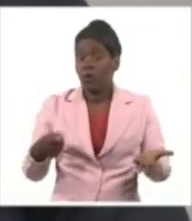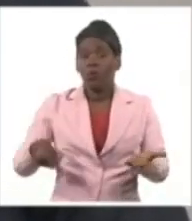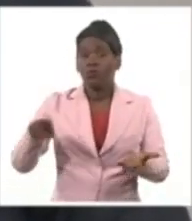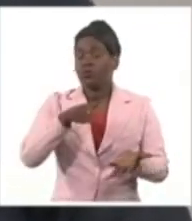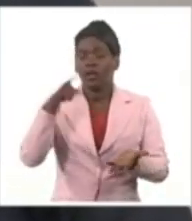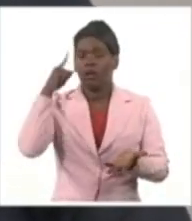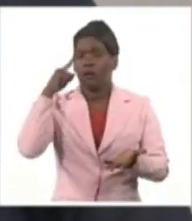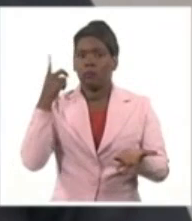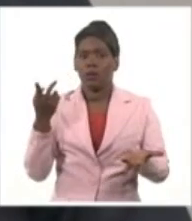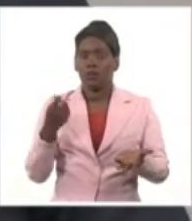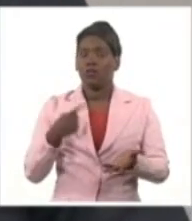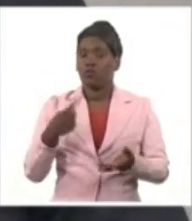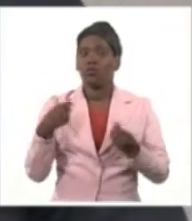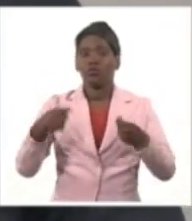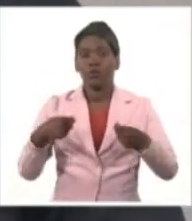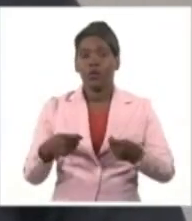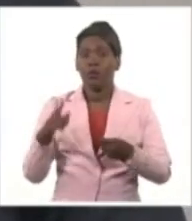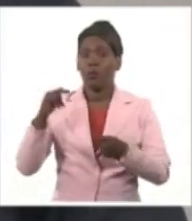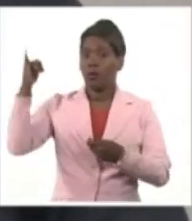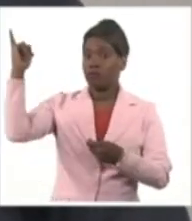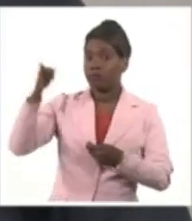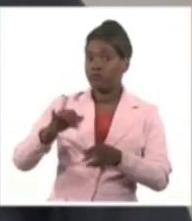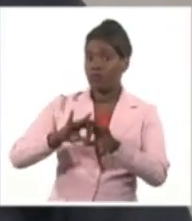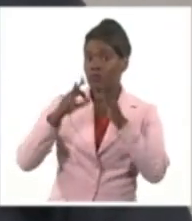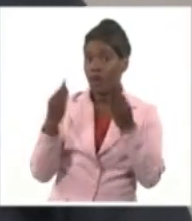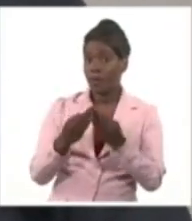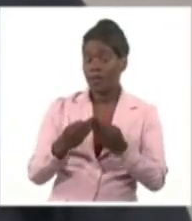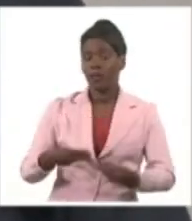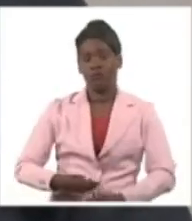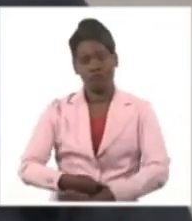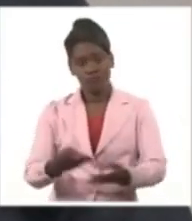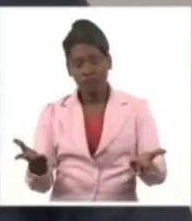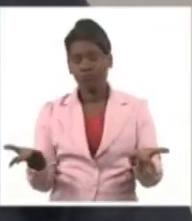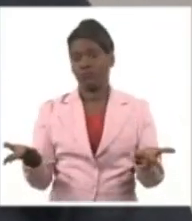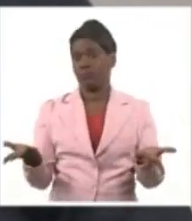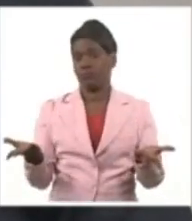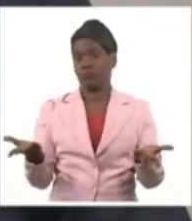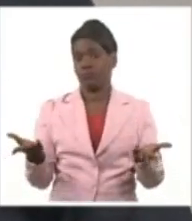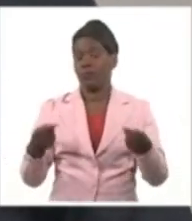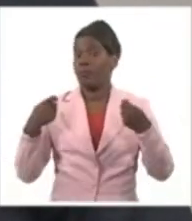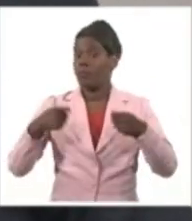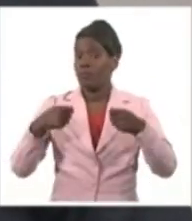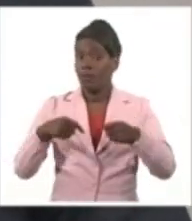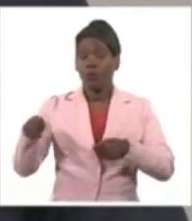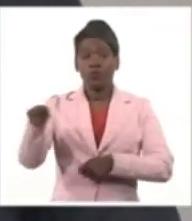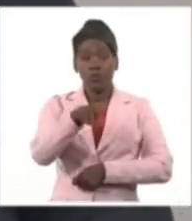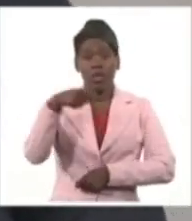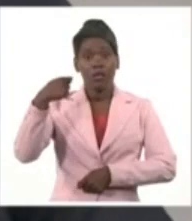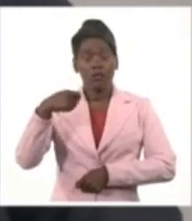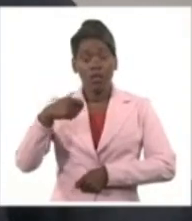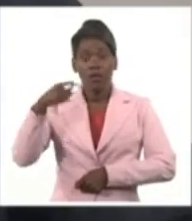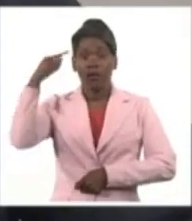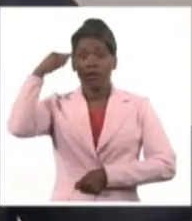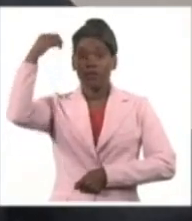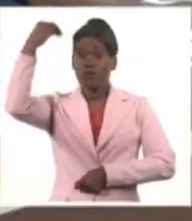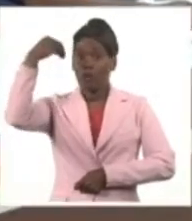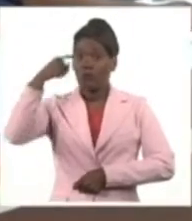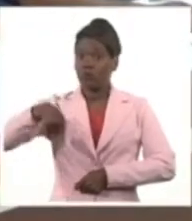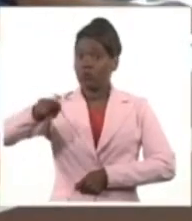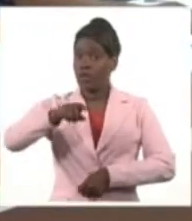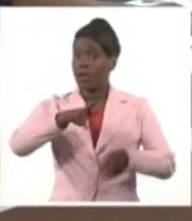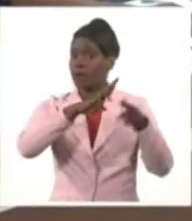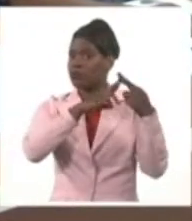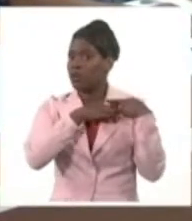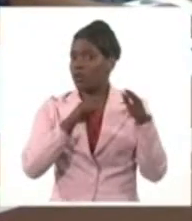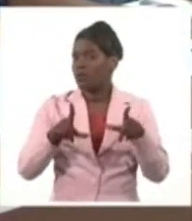consuelo es que le lleguen las cosas con el tipo de llegan. Entonces, mírense ustedes también haciendo, ustedes tienen responsabilidad.